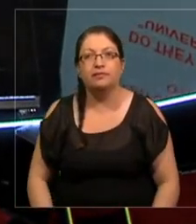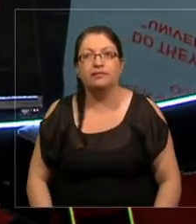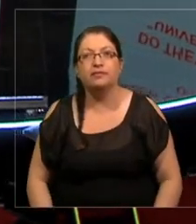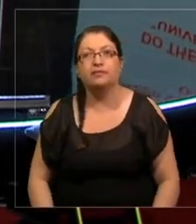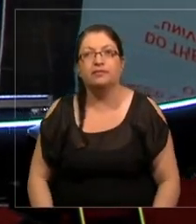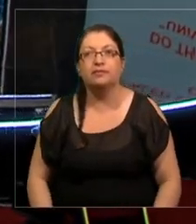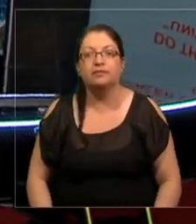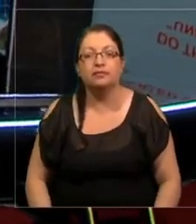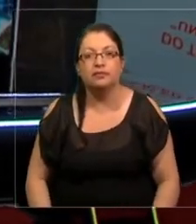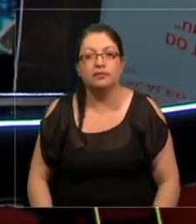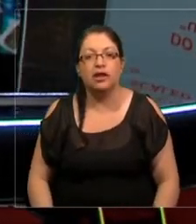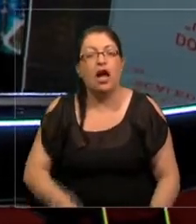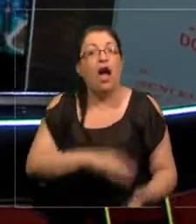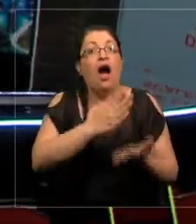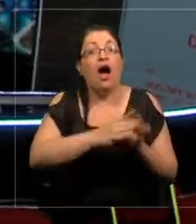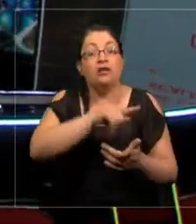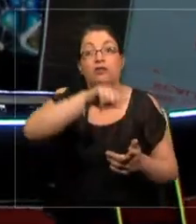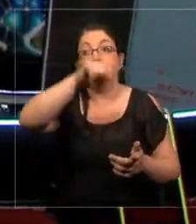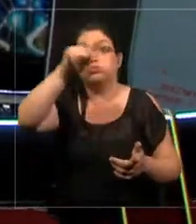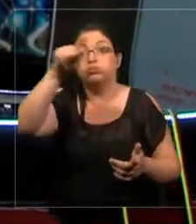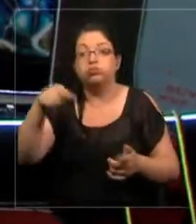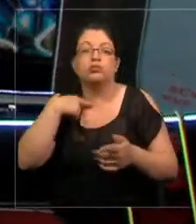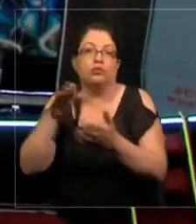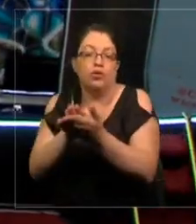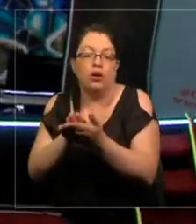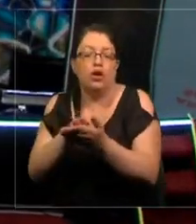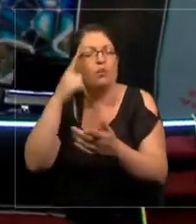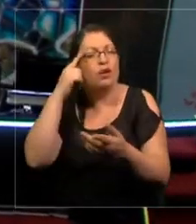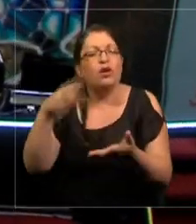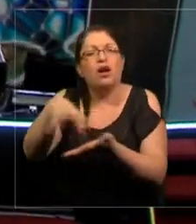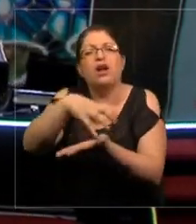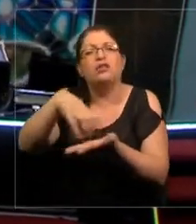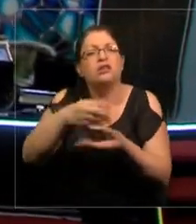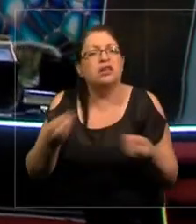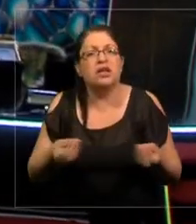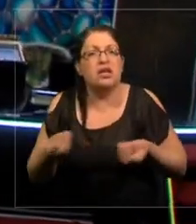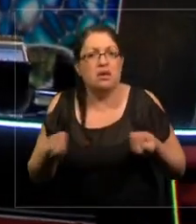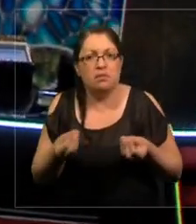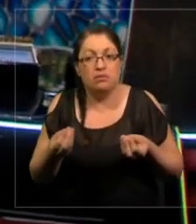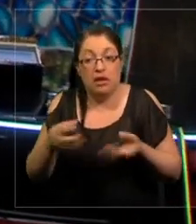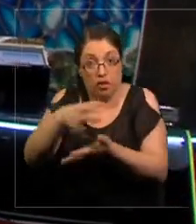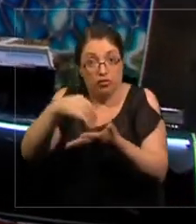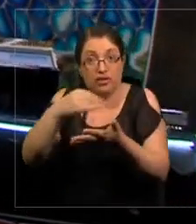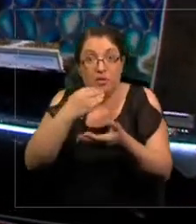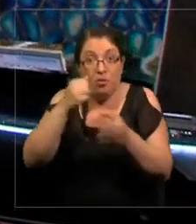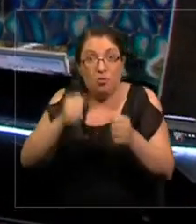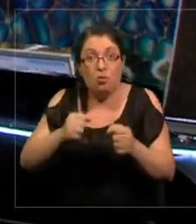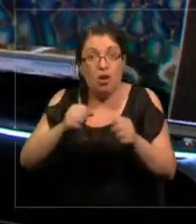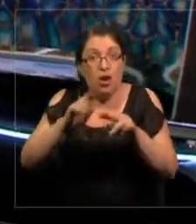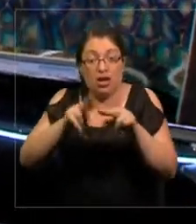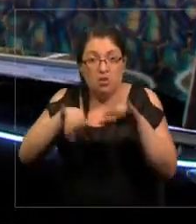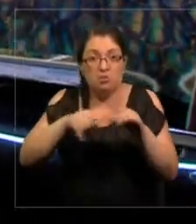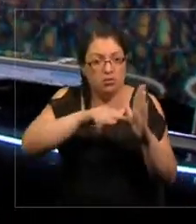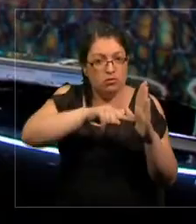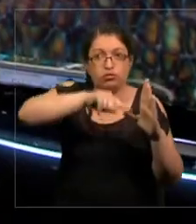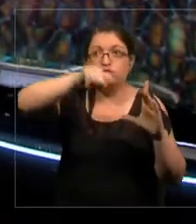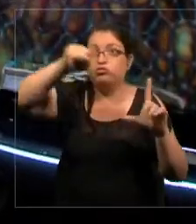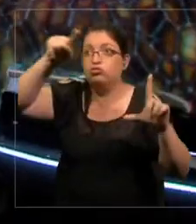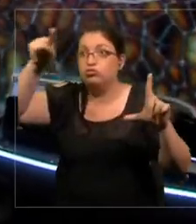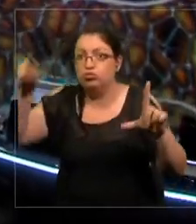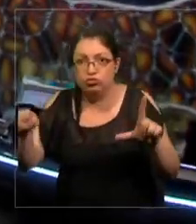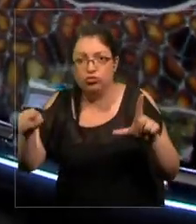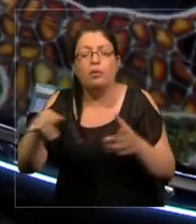de por morir. Pero ¿qué pasa con las ciudades? Las ciudades también se escalan. Nueva York